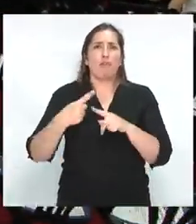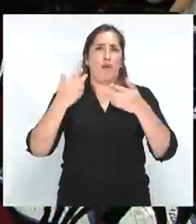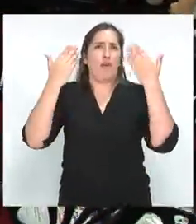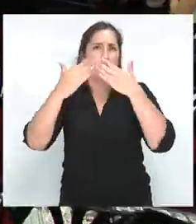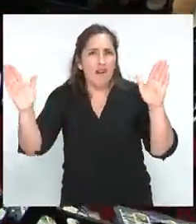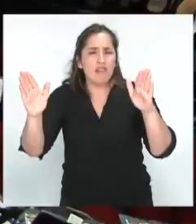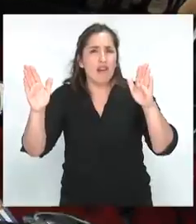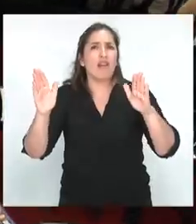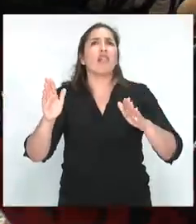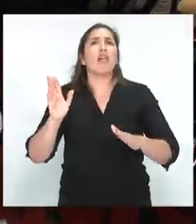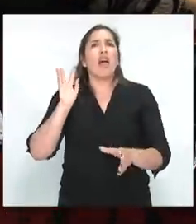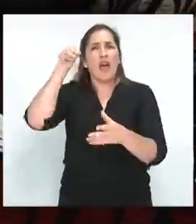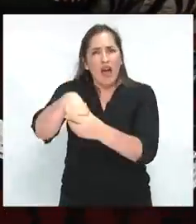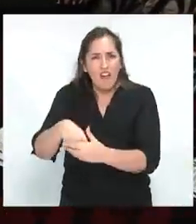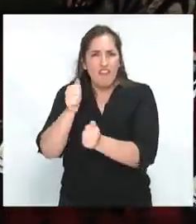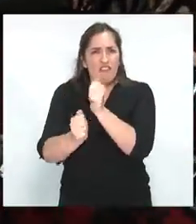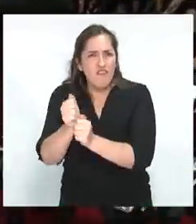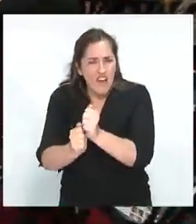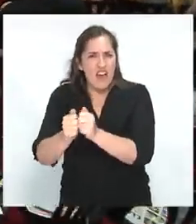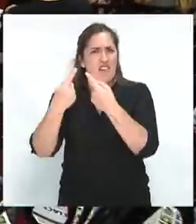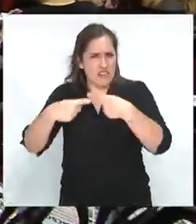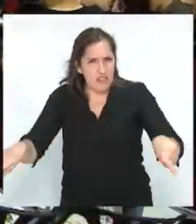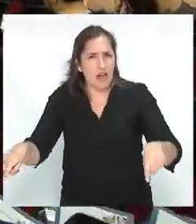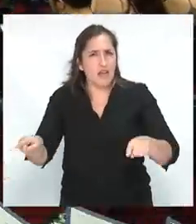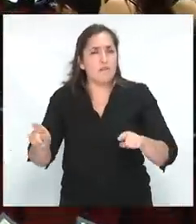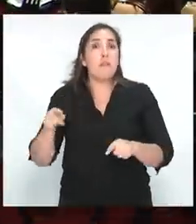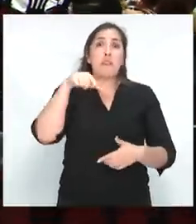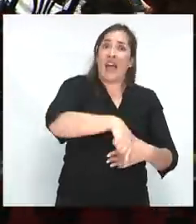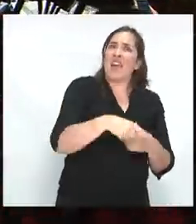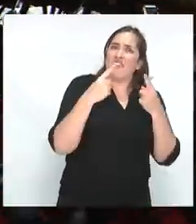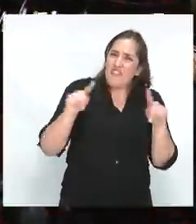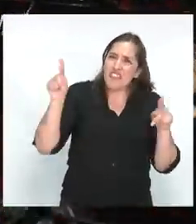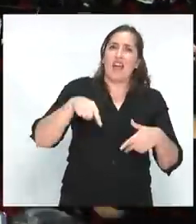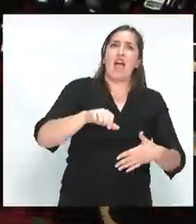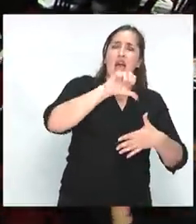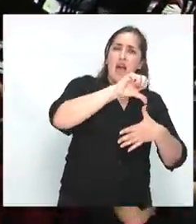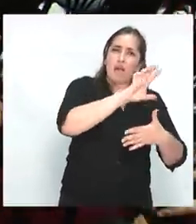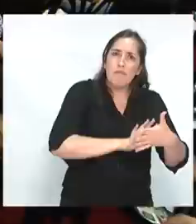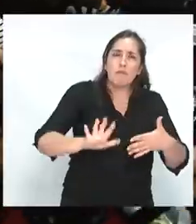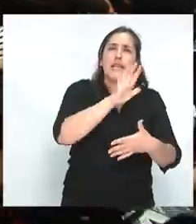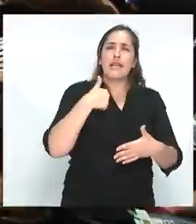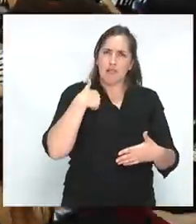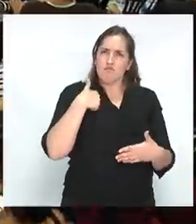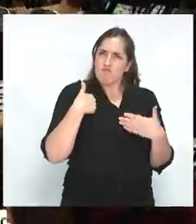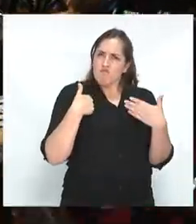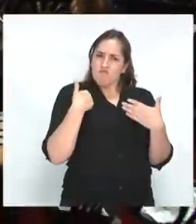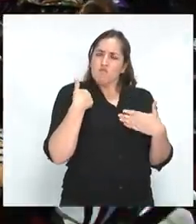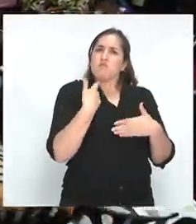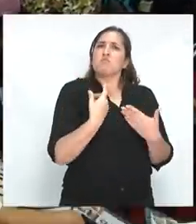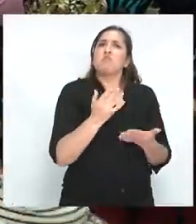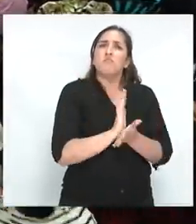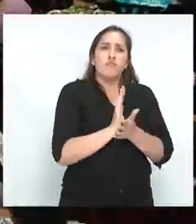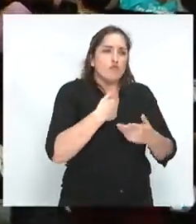luego metiéndose a las fábricas y construyendo soviets. En América Latina hemos tenido la capacidad de ampliar los